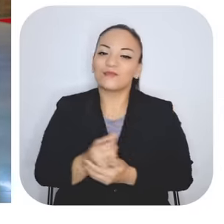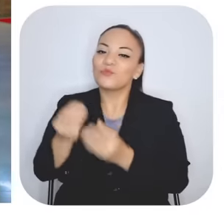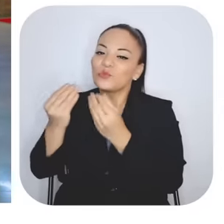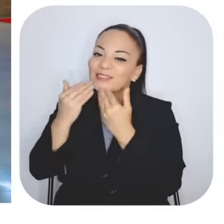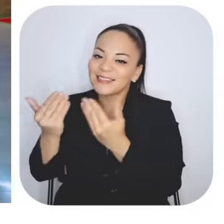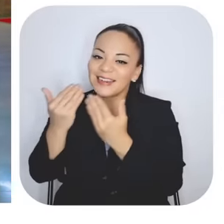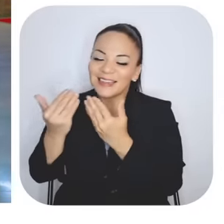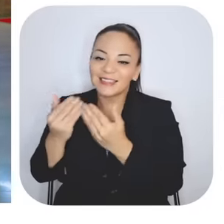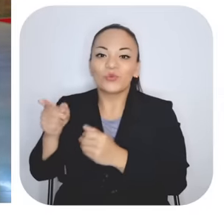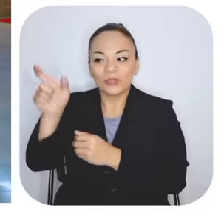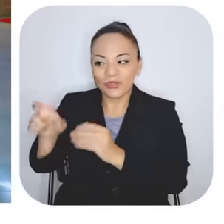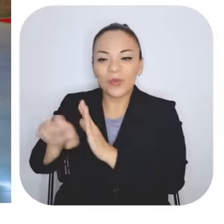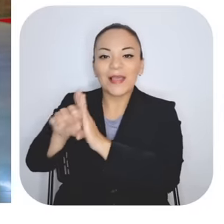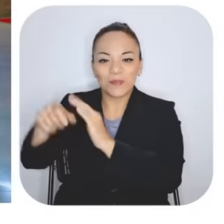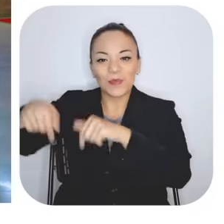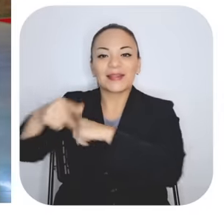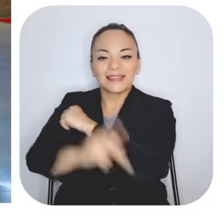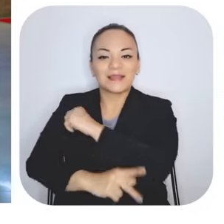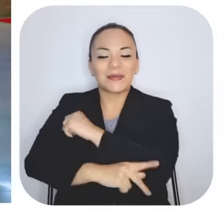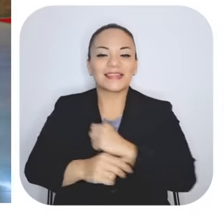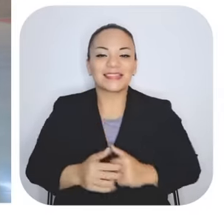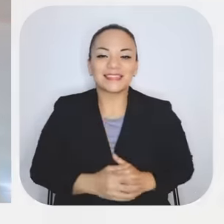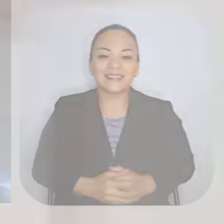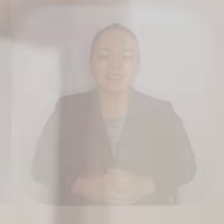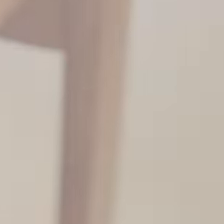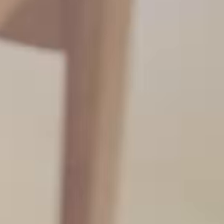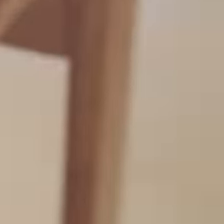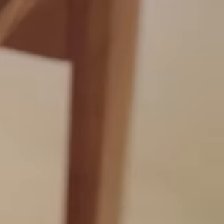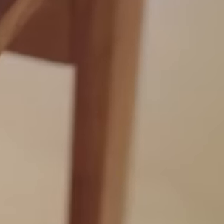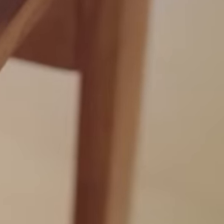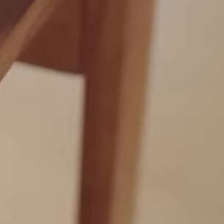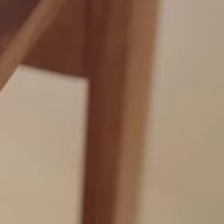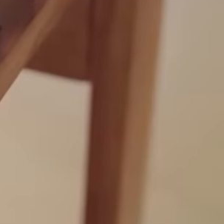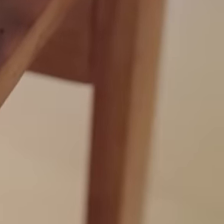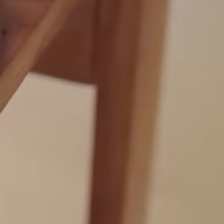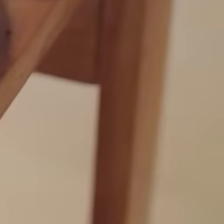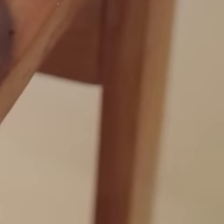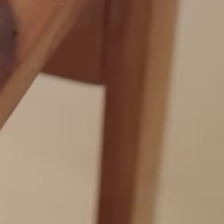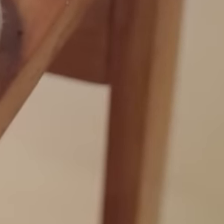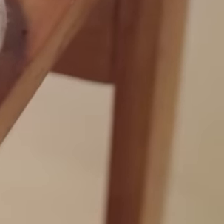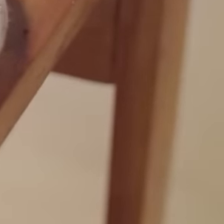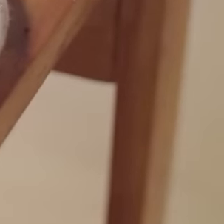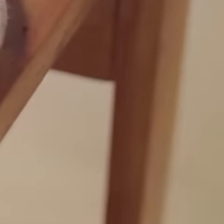a usted. Muchísimas gracias. Usted es un ejemplo para este país. Gracias.